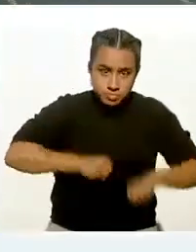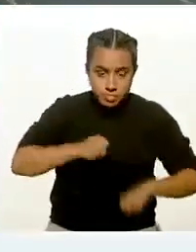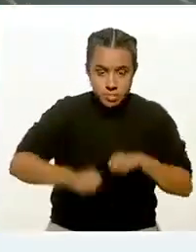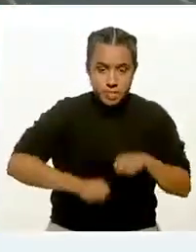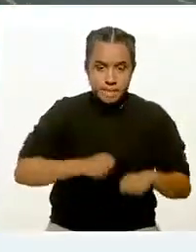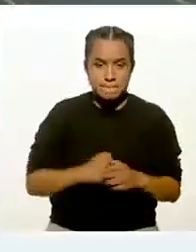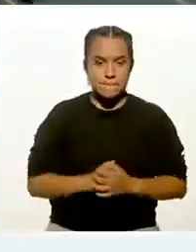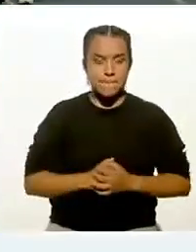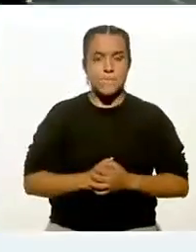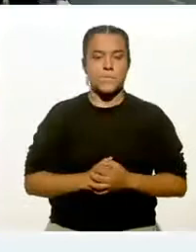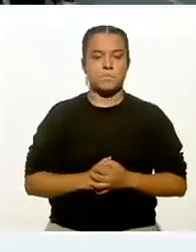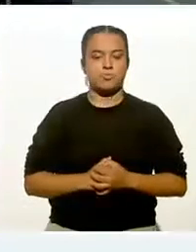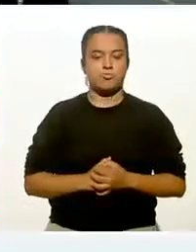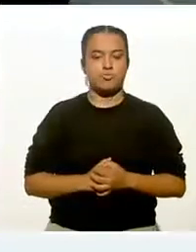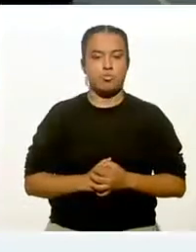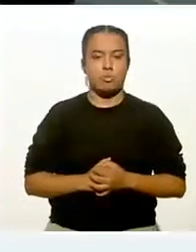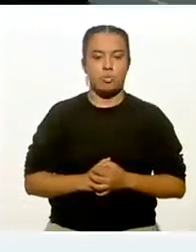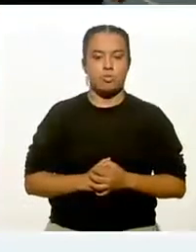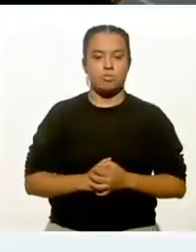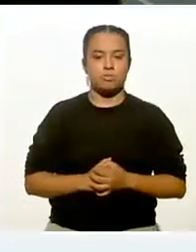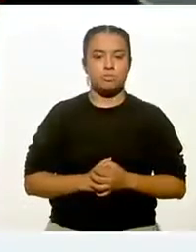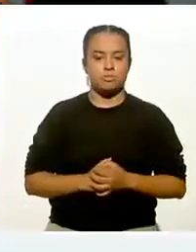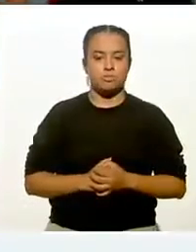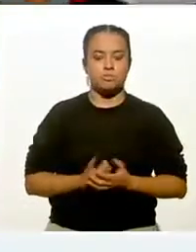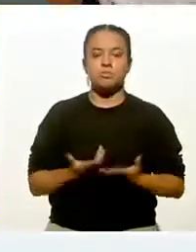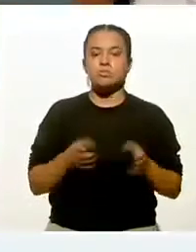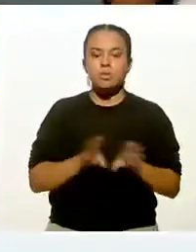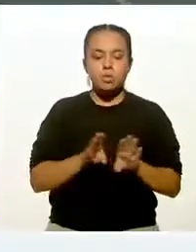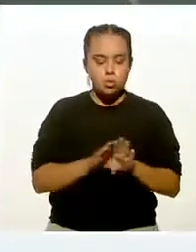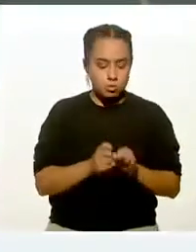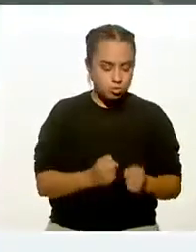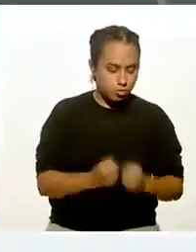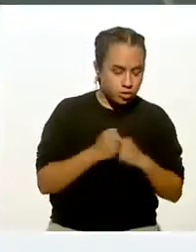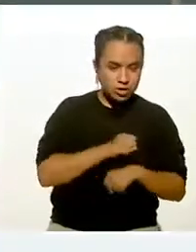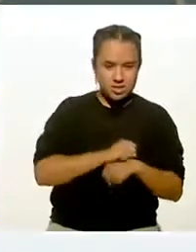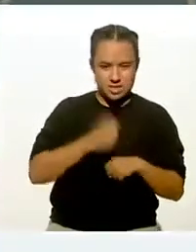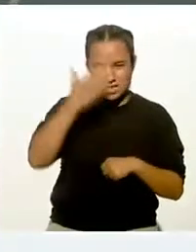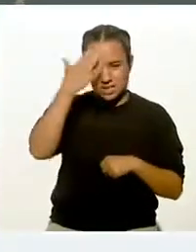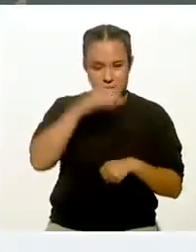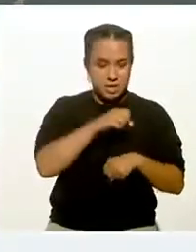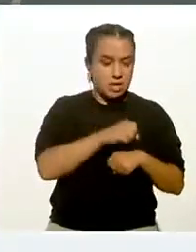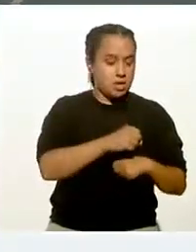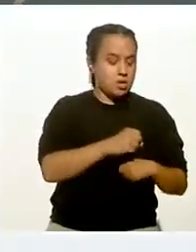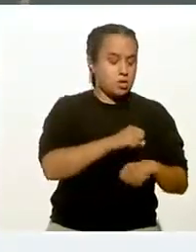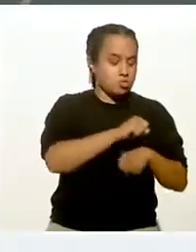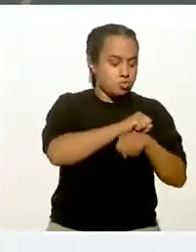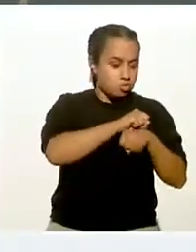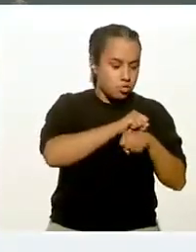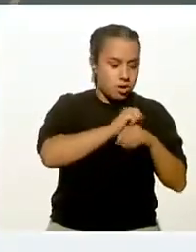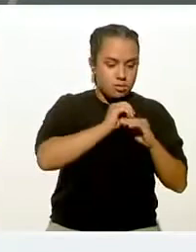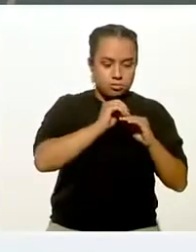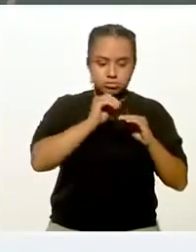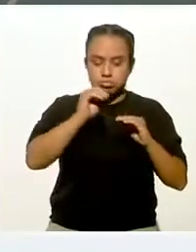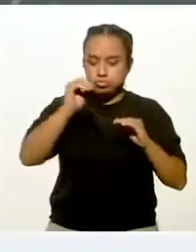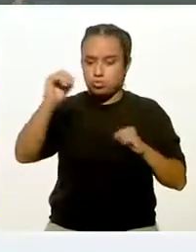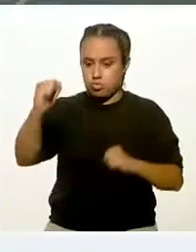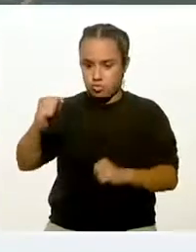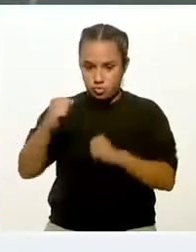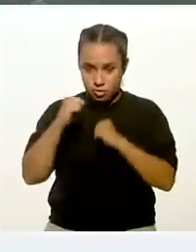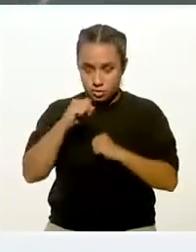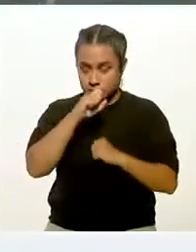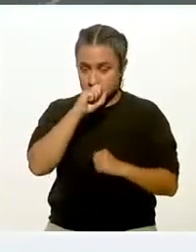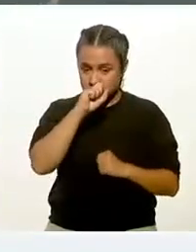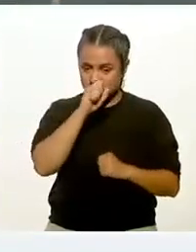Y bueno, para determinar la intensidad, que hablamos de una intensidad moderada a alta, se